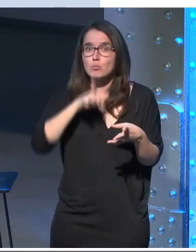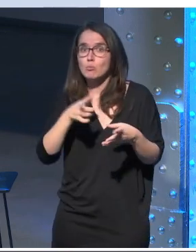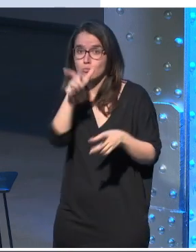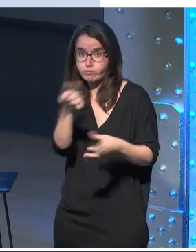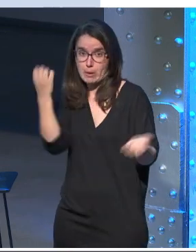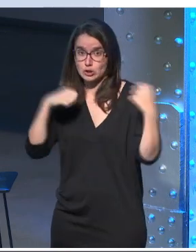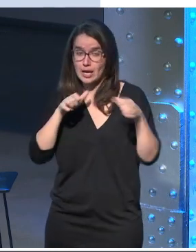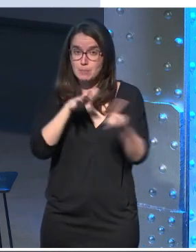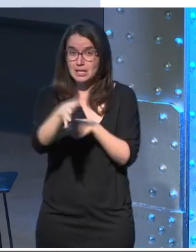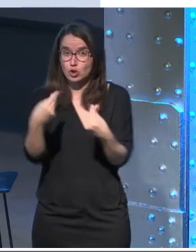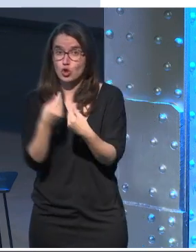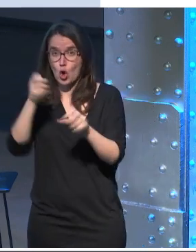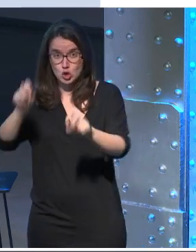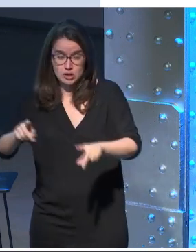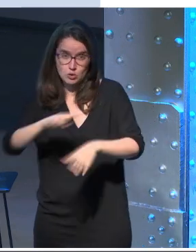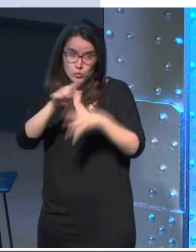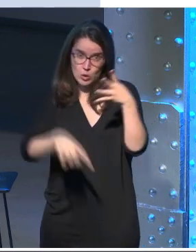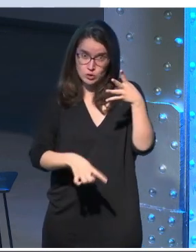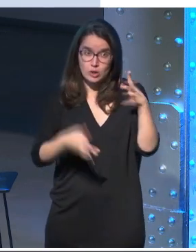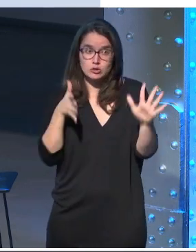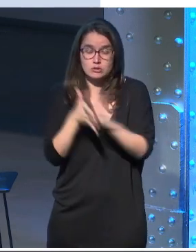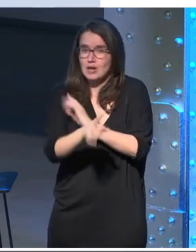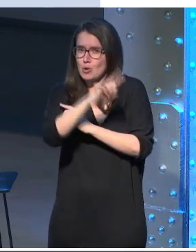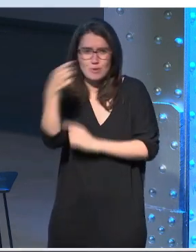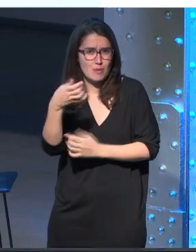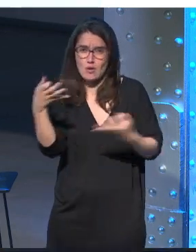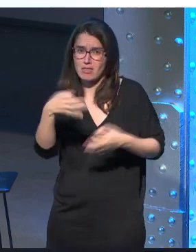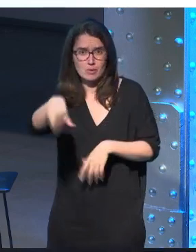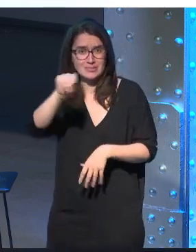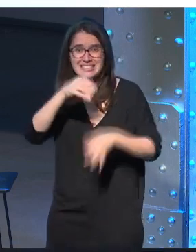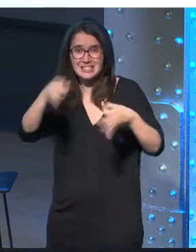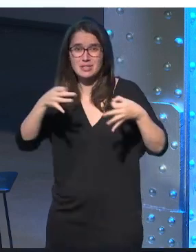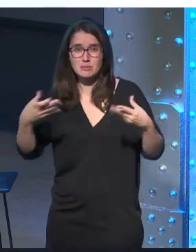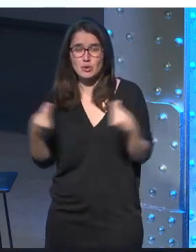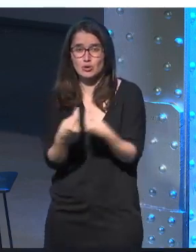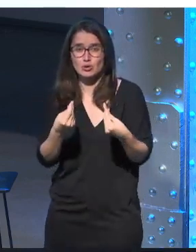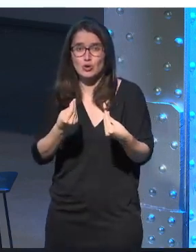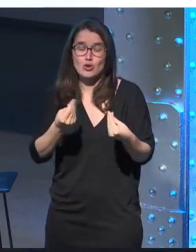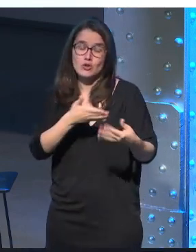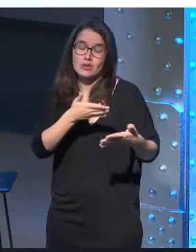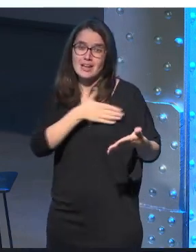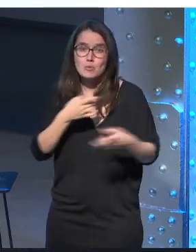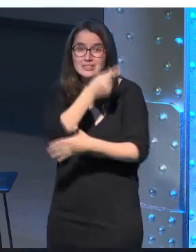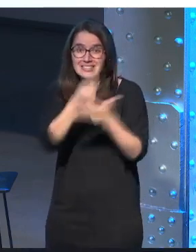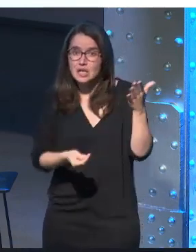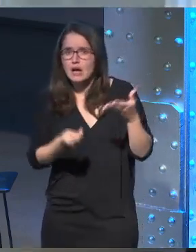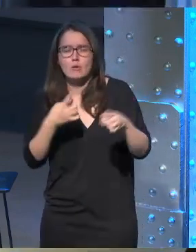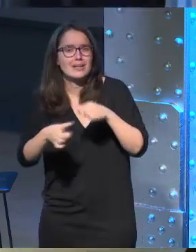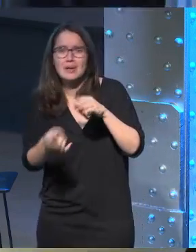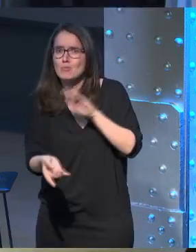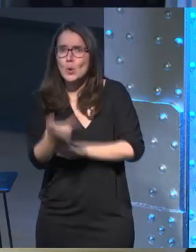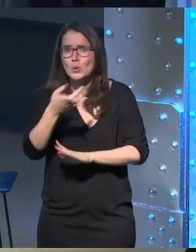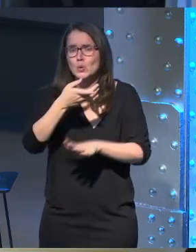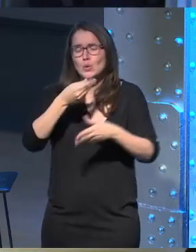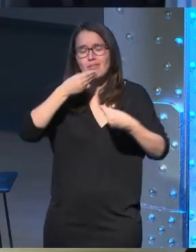que no genera impacto o un personaje con impacto esto es lo primero que tenemos que decidir siempre cuando vamos a diseñar cualquier producto narrativo de ficción en realidad